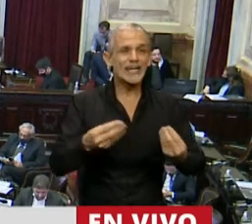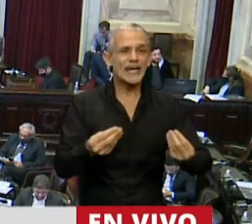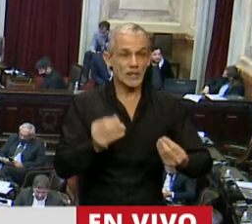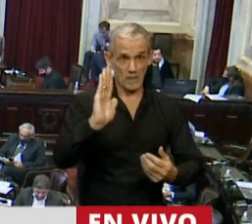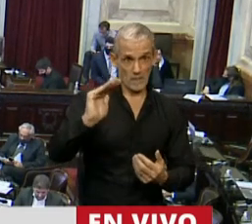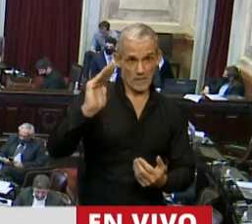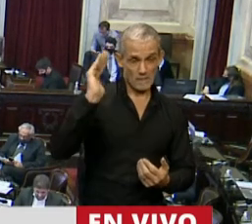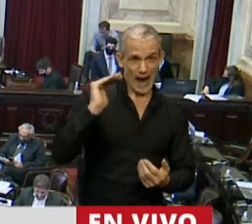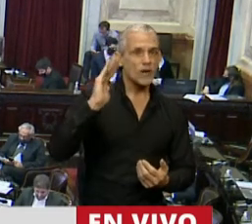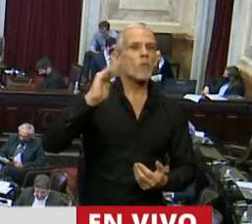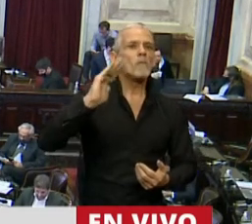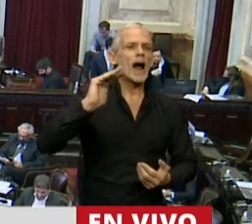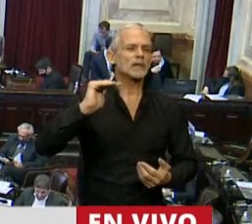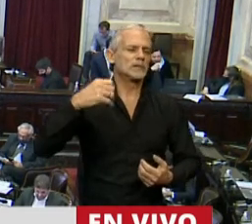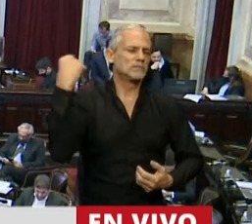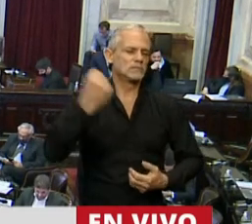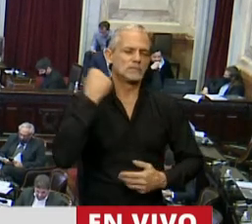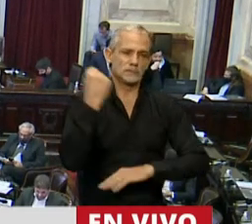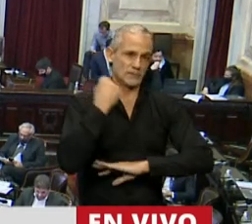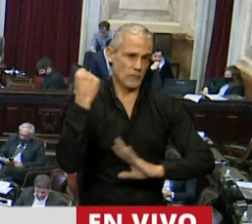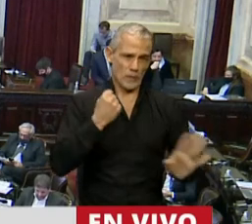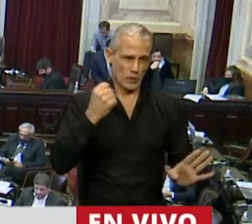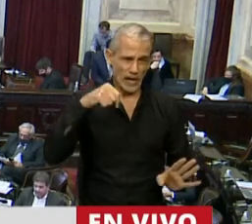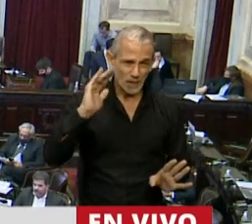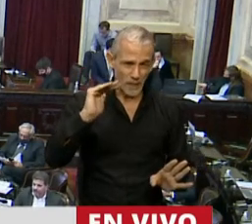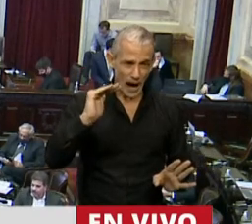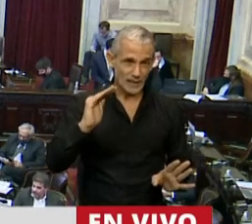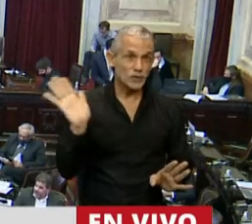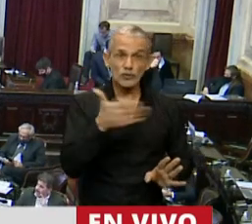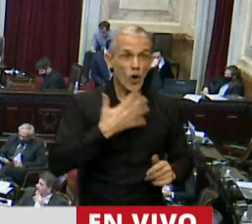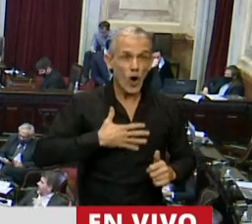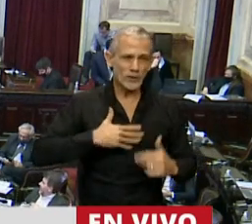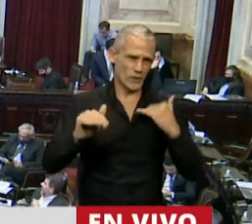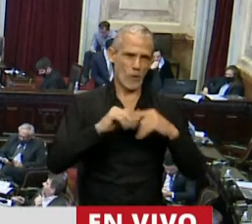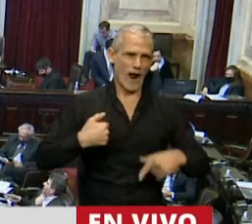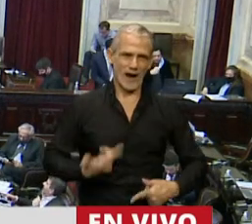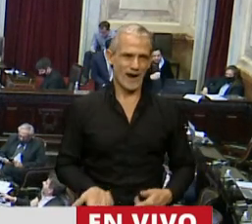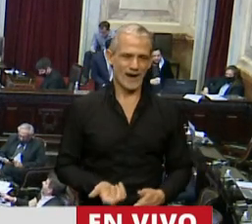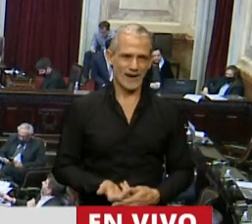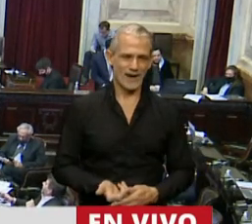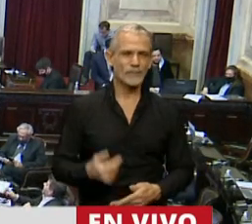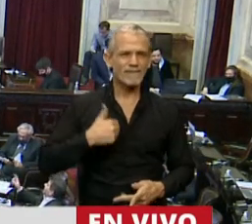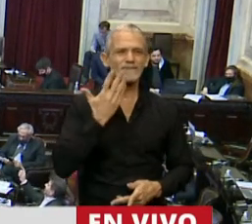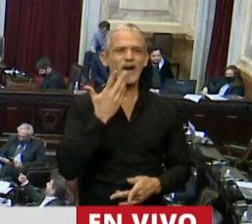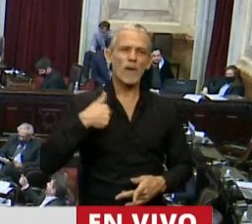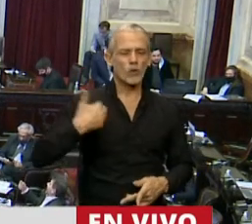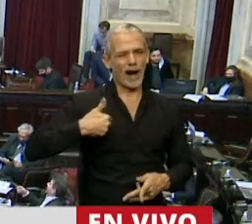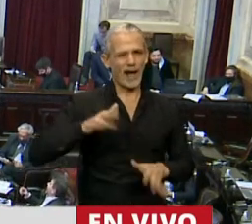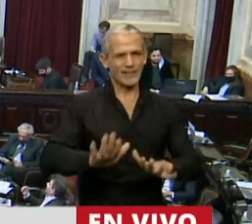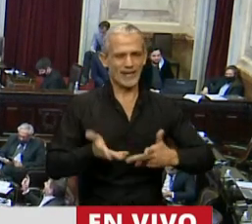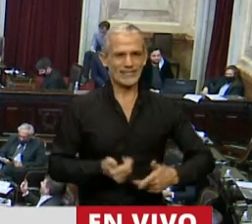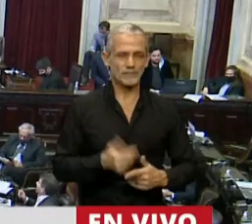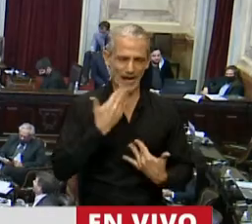el martes de gloria. Creo que todos están tan contentos como yo. Me gusta esta Argentina.